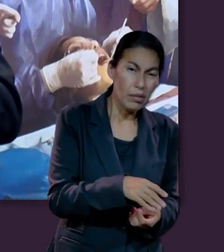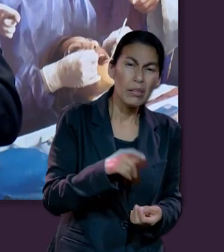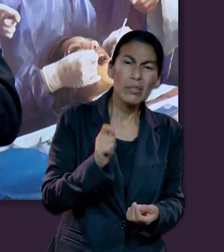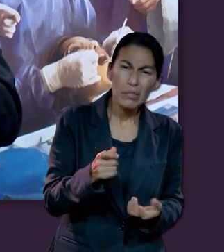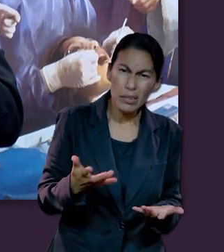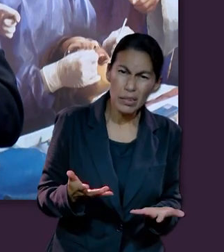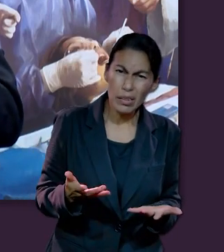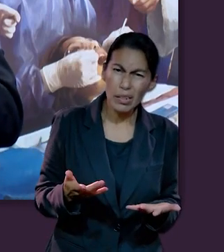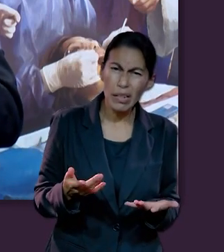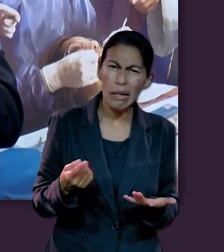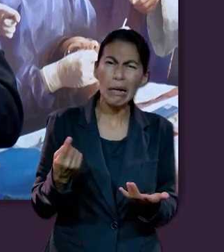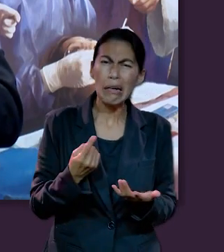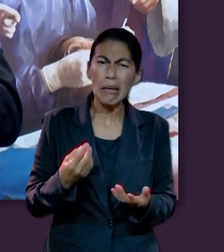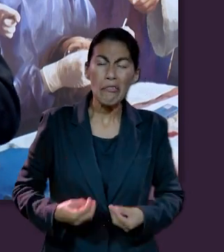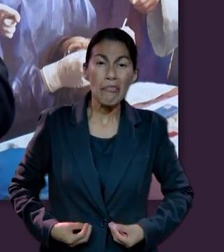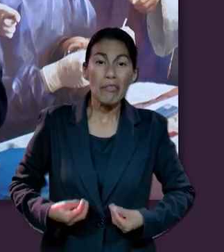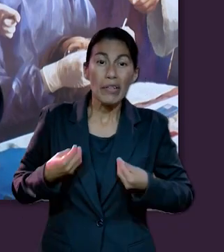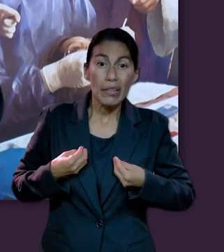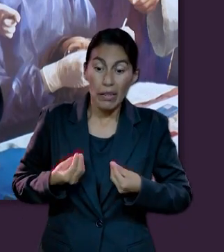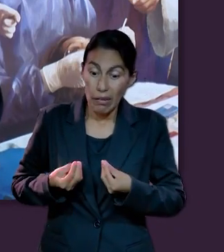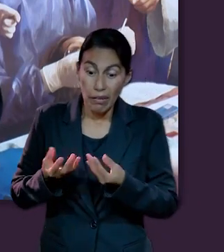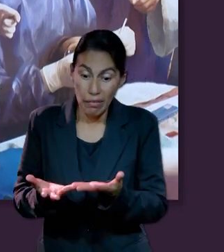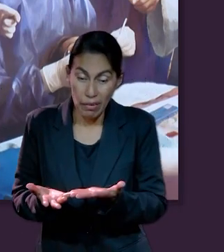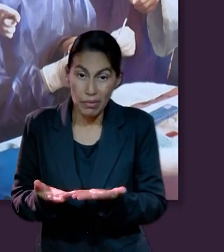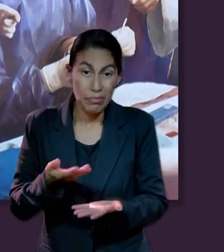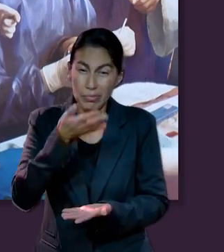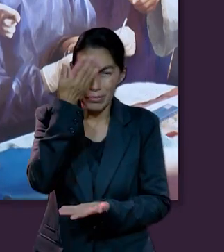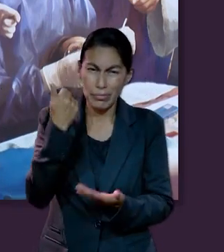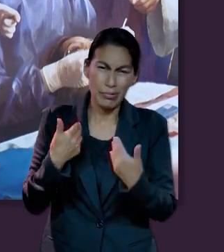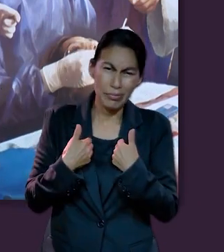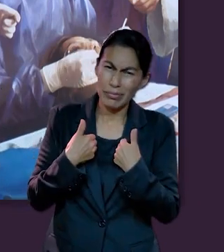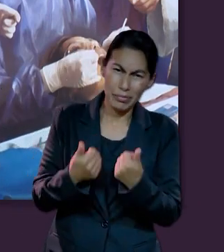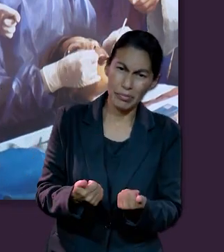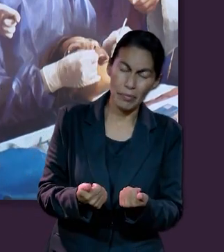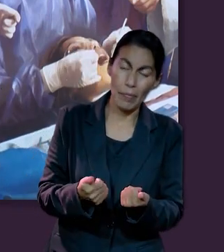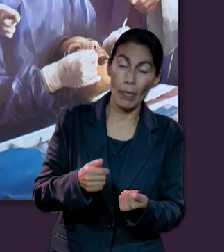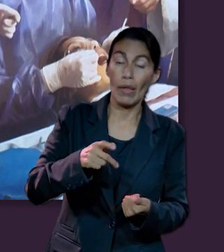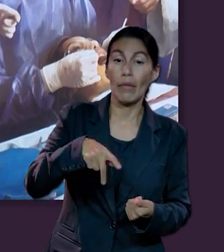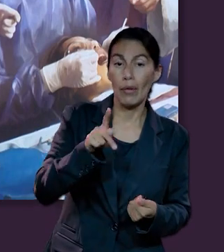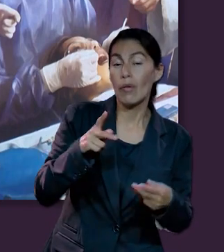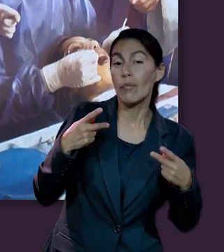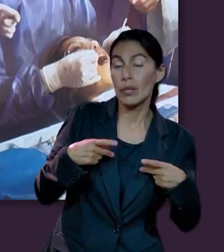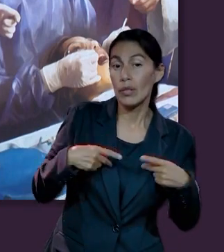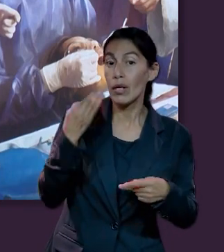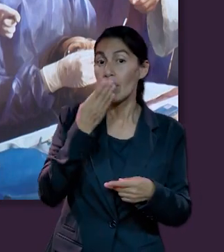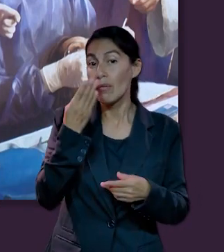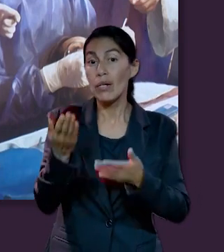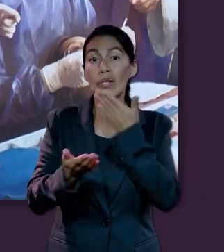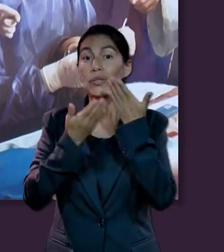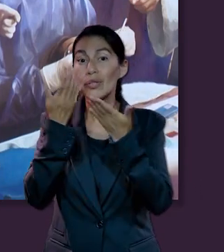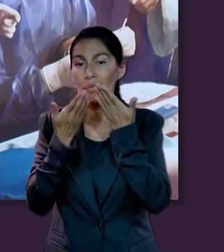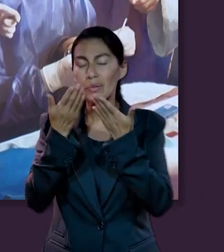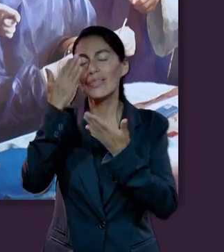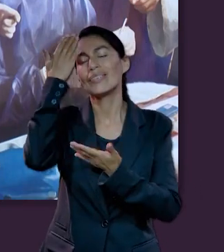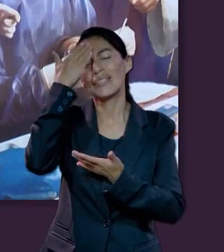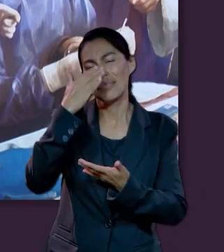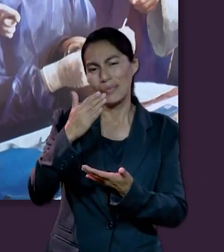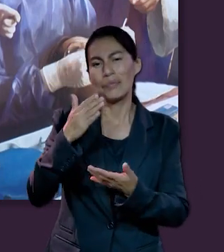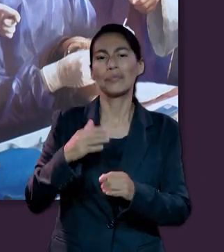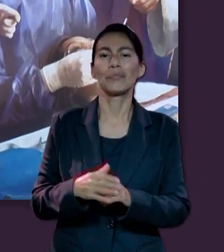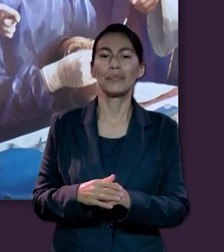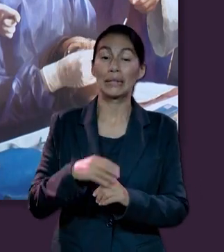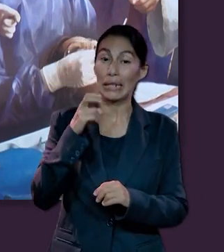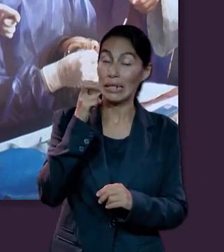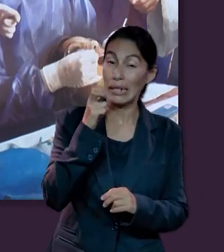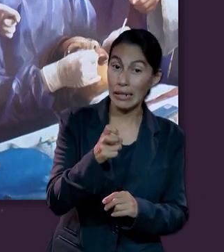qué es lo que le da ese movimiento, esa vida. Pero los que estudiamos las Escrituras lo sabemos.